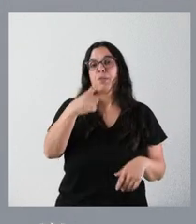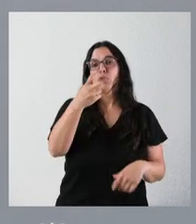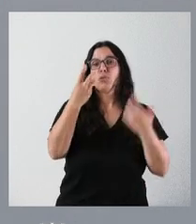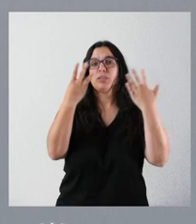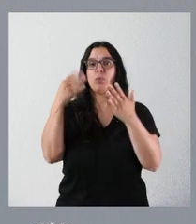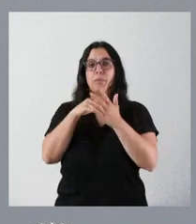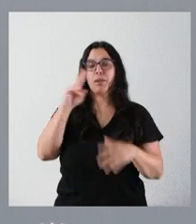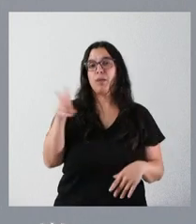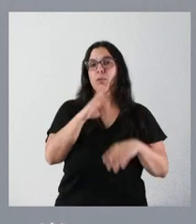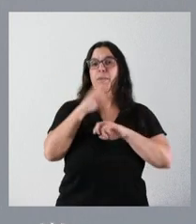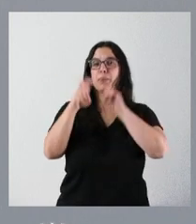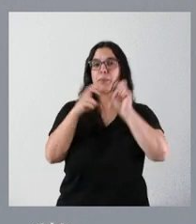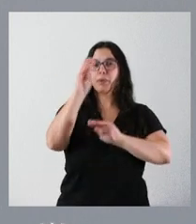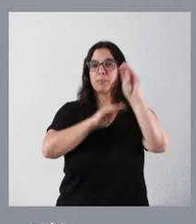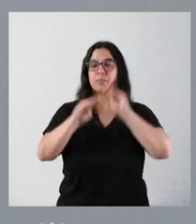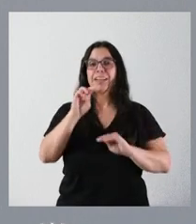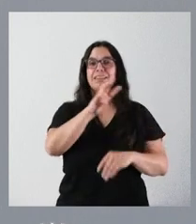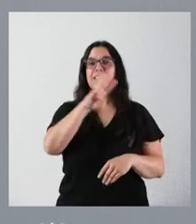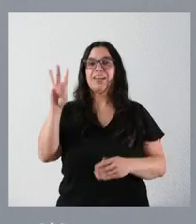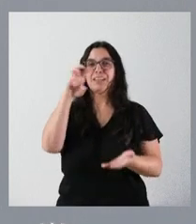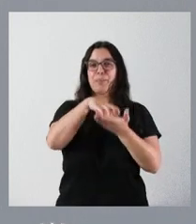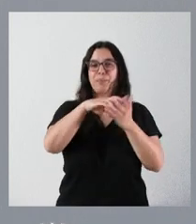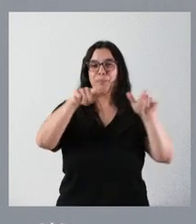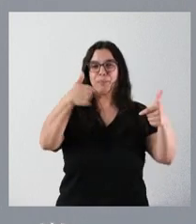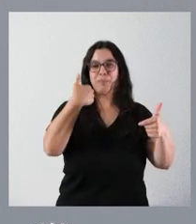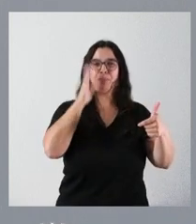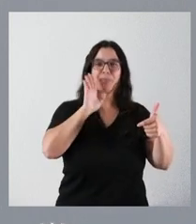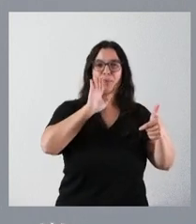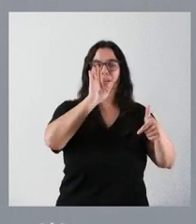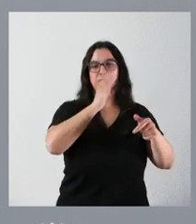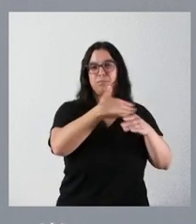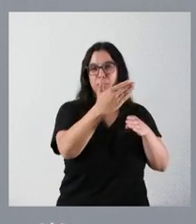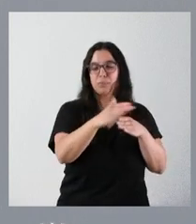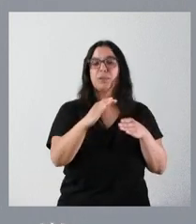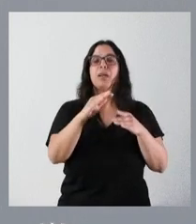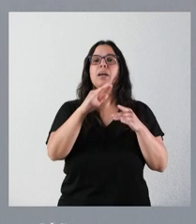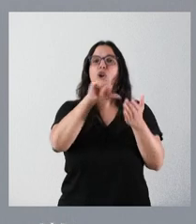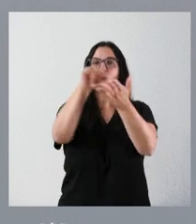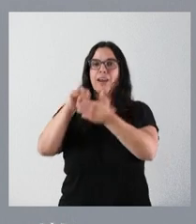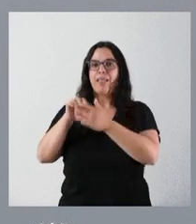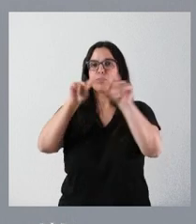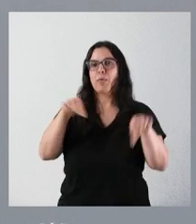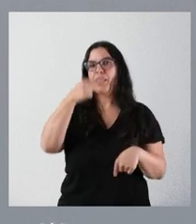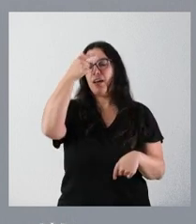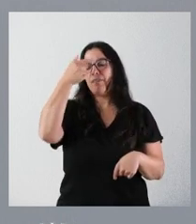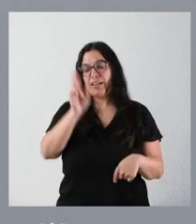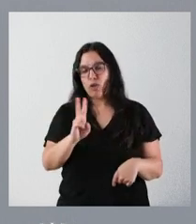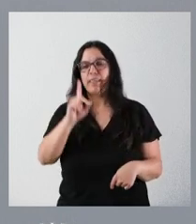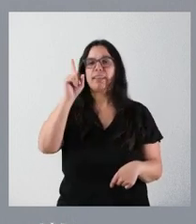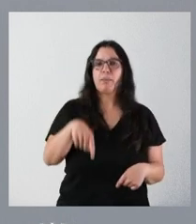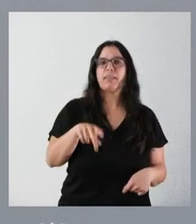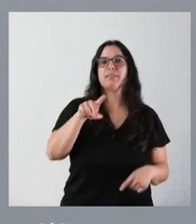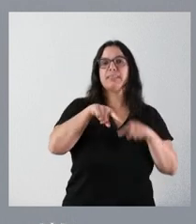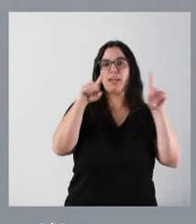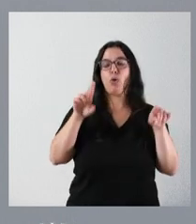mil euros para la restauración de 33 escombreras en varias localidades de las provincias de Valladolid y de Segovia. En concreto, son 12